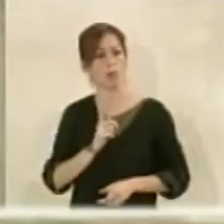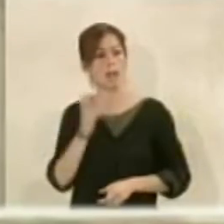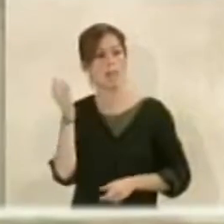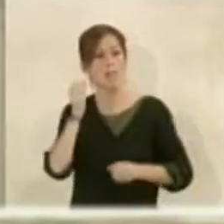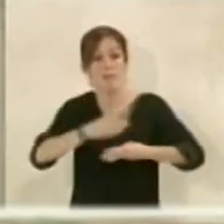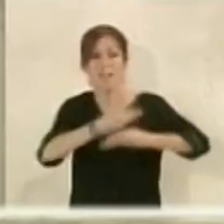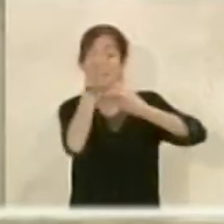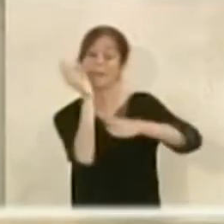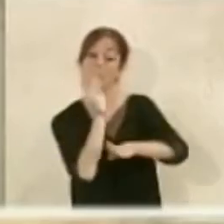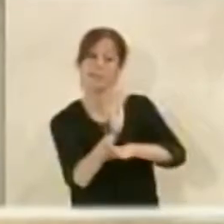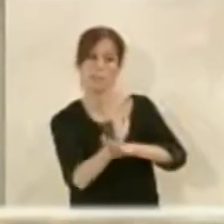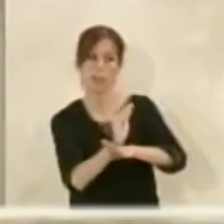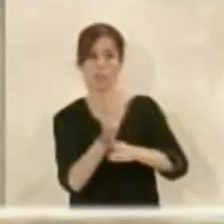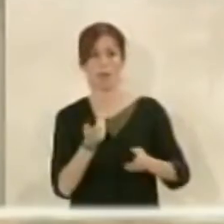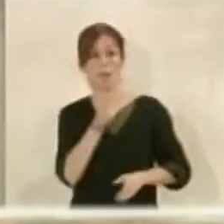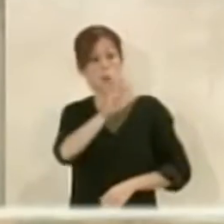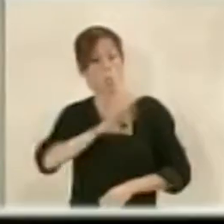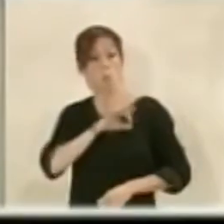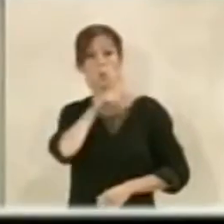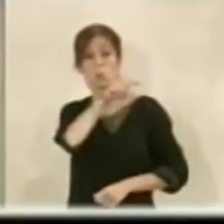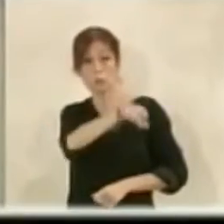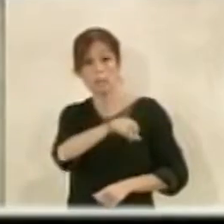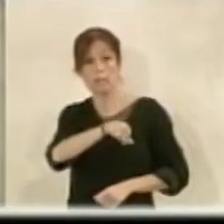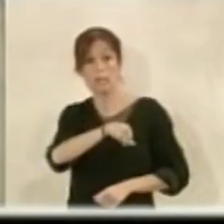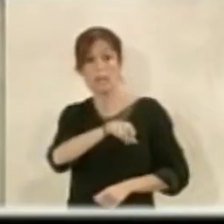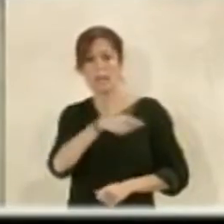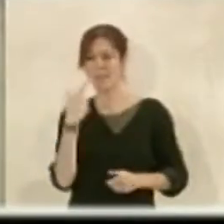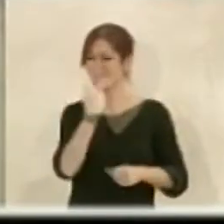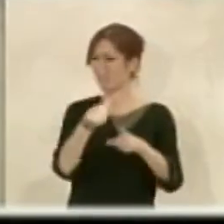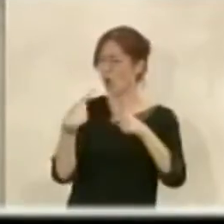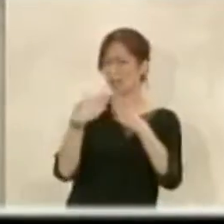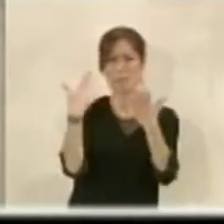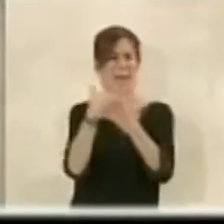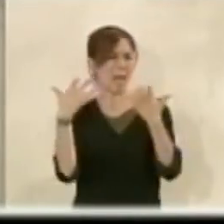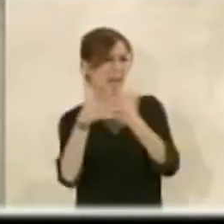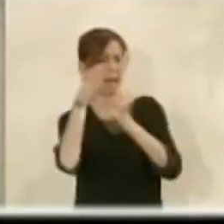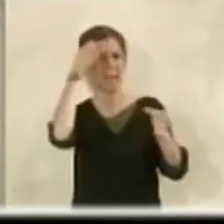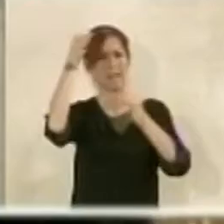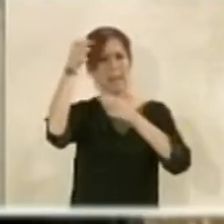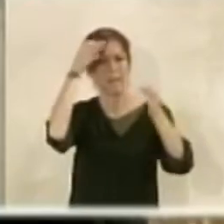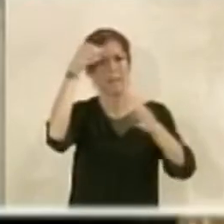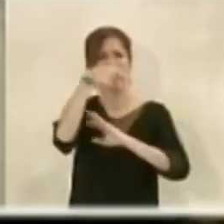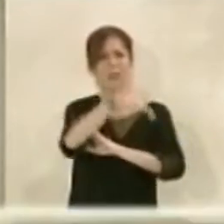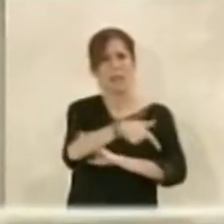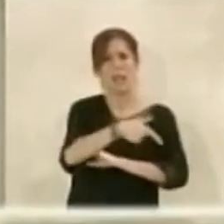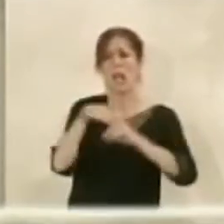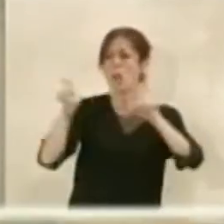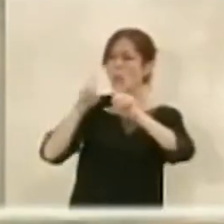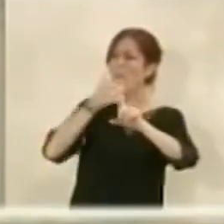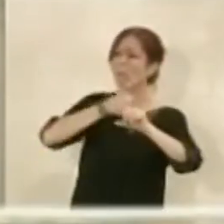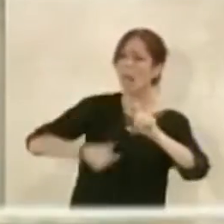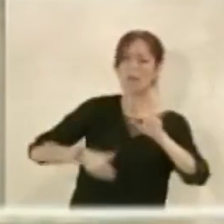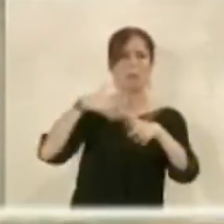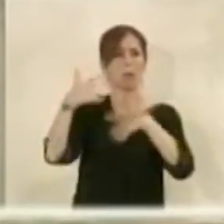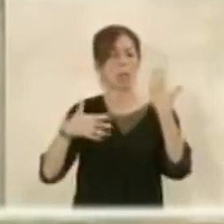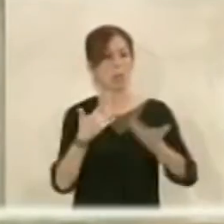mantenido la fachada pero usted con respecto al otro mezcla cosas de tal de los empresarios no sé